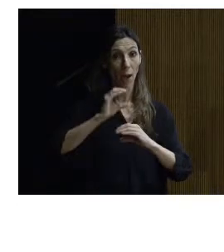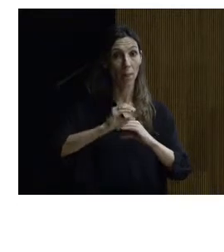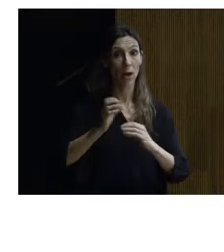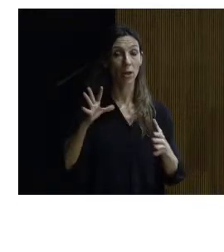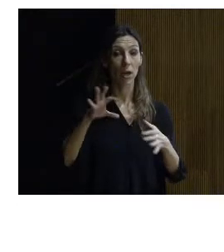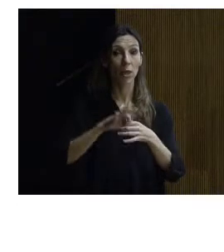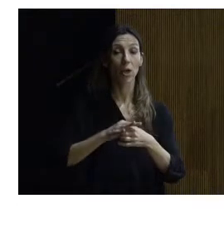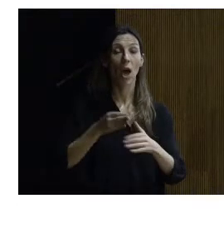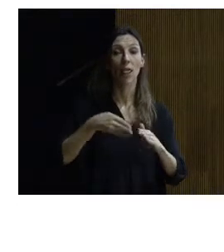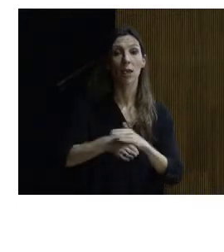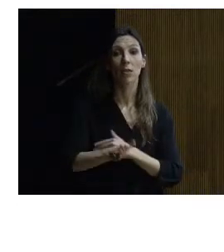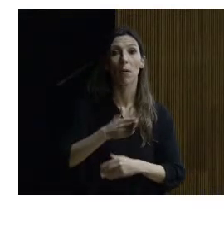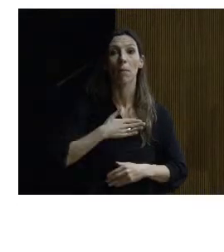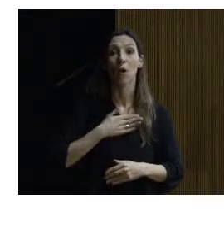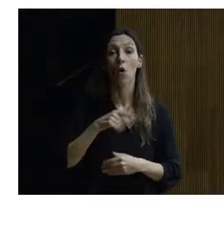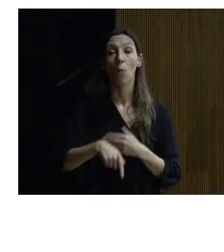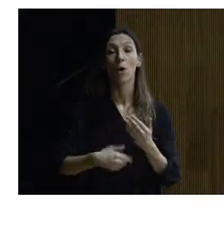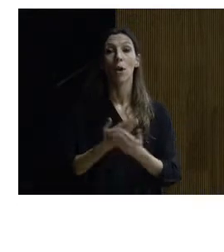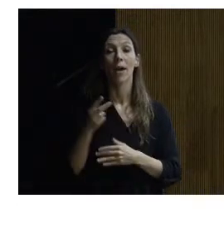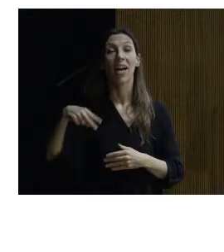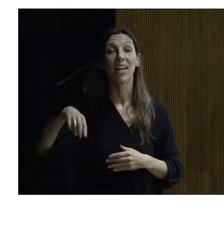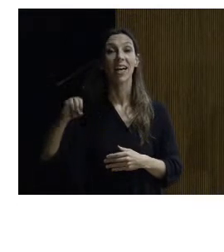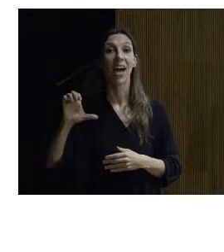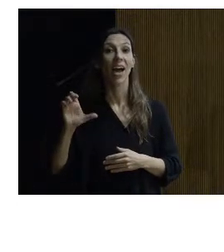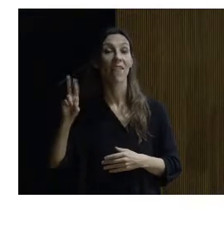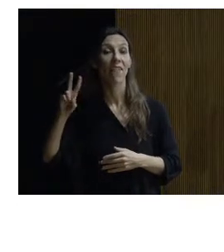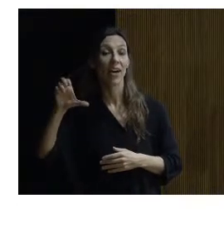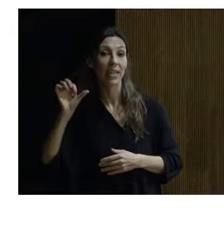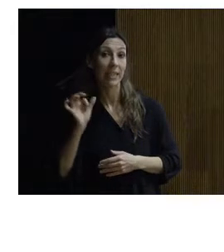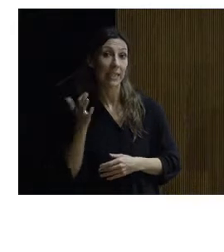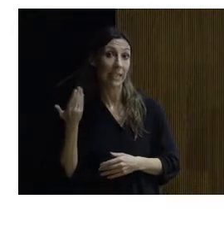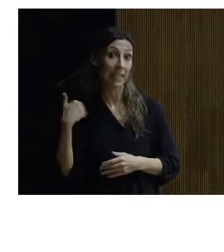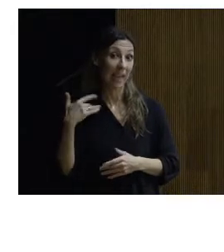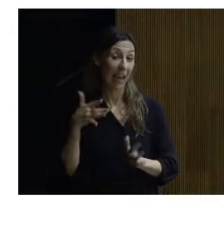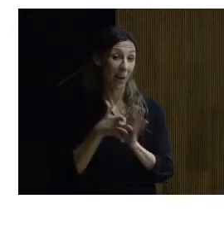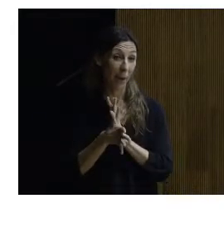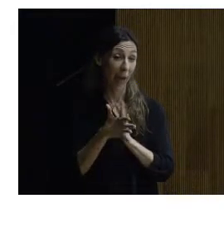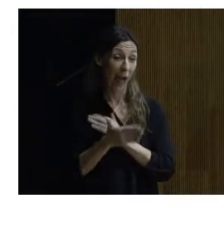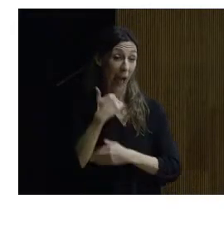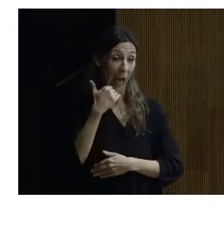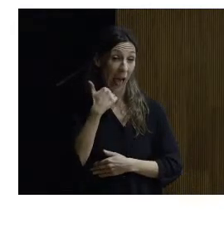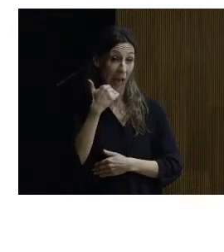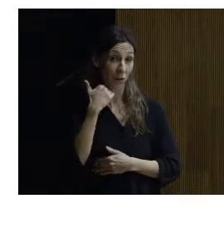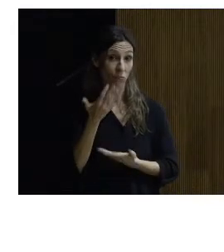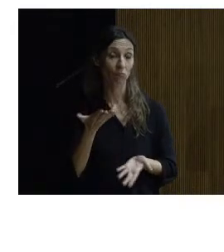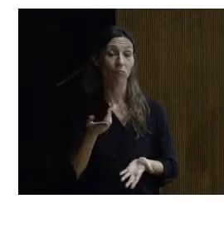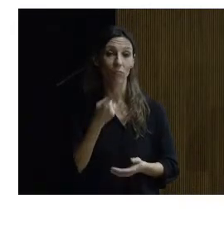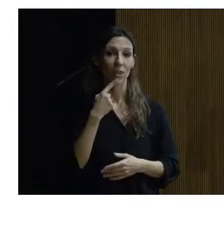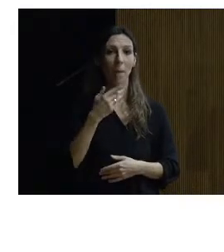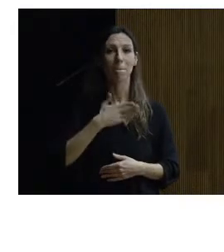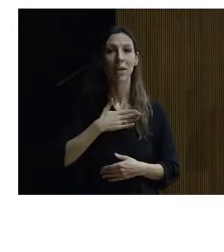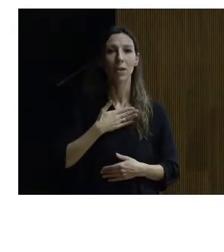patrimonio esta mañana Nieves ya lo avanzaba un poco cuando decía que el patrimonio se vive